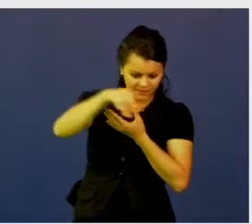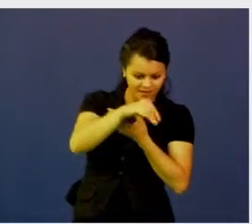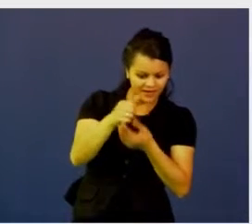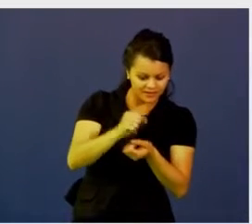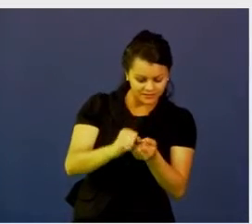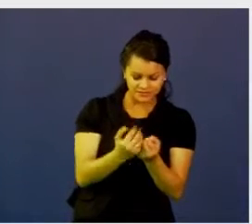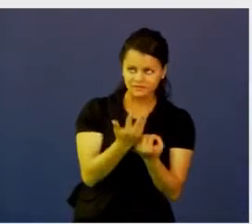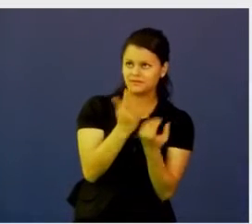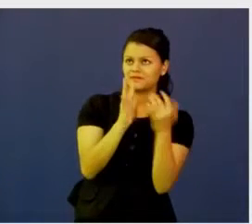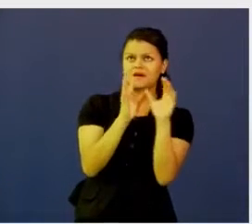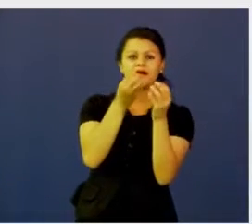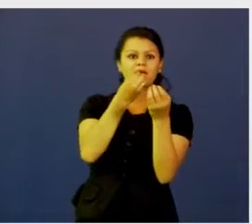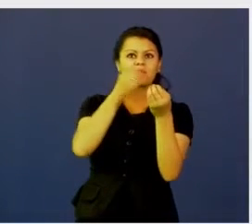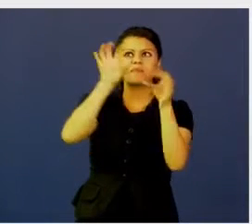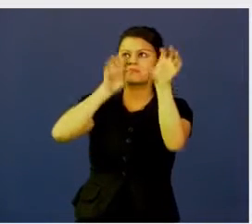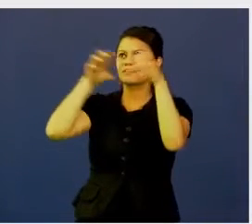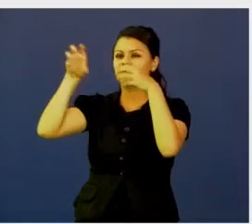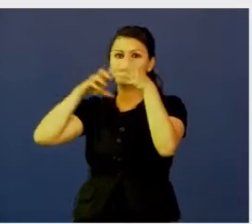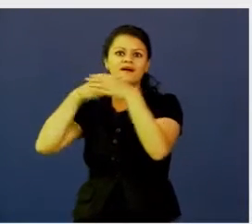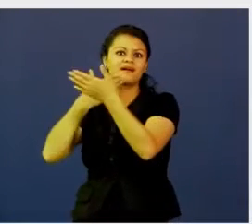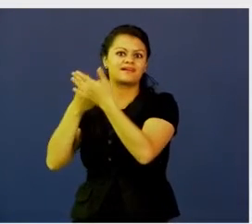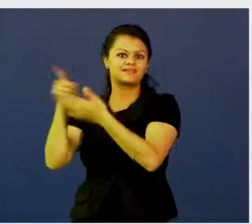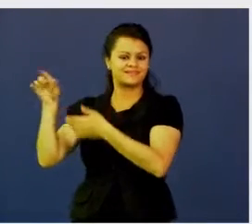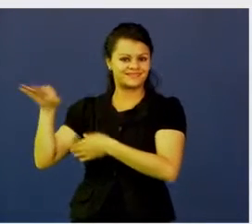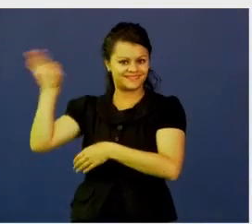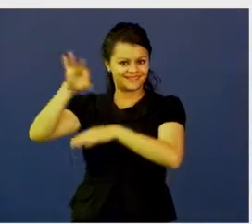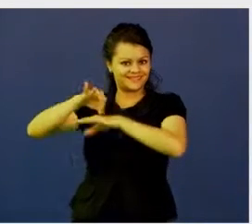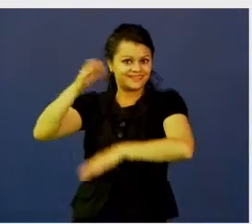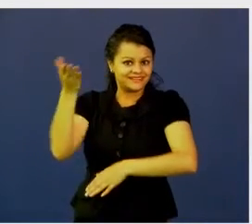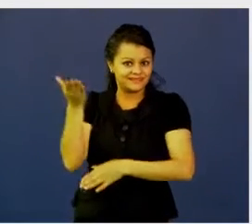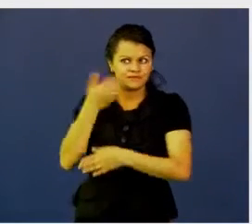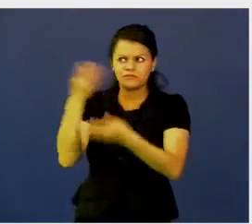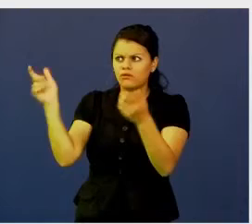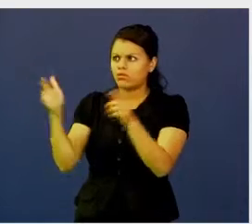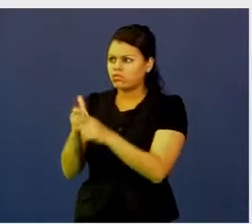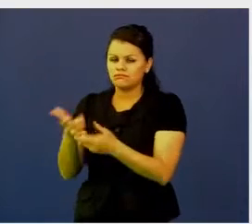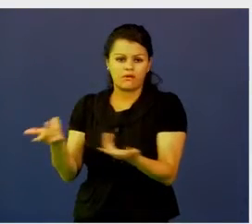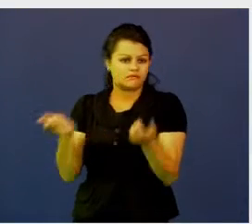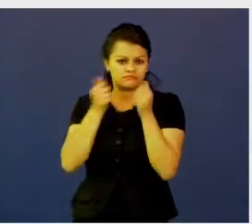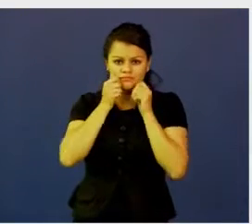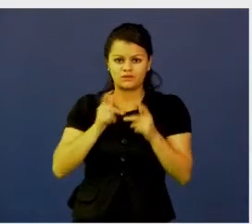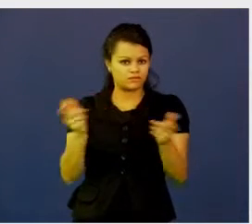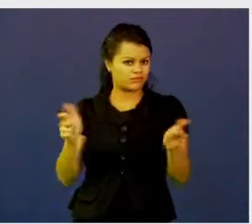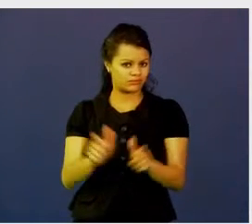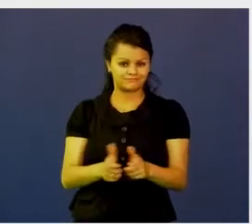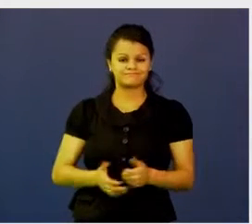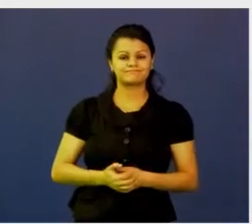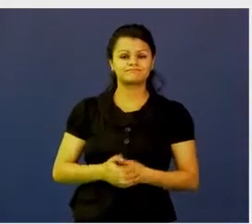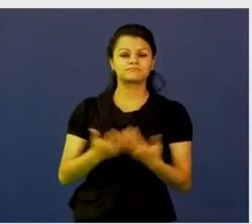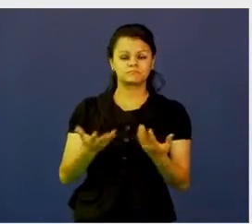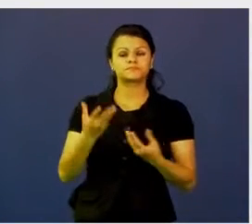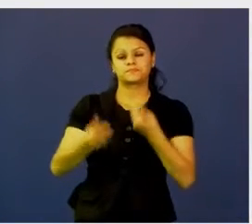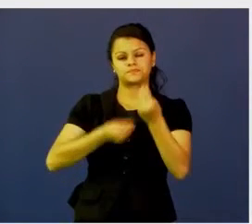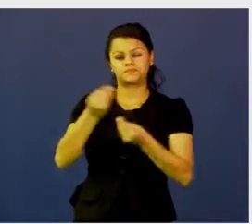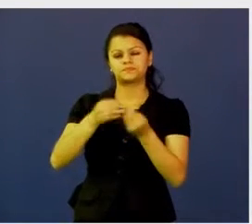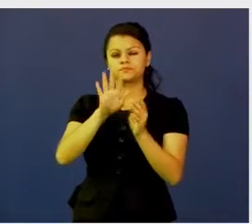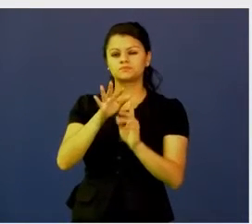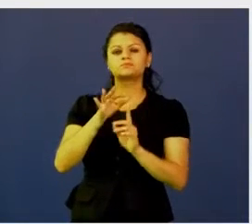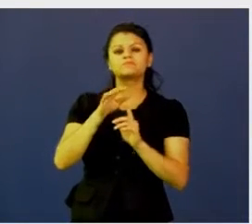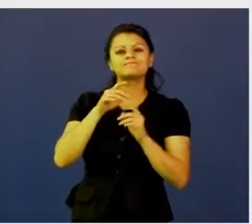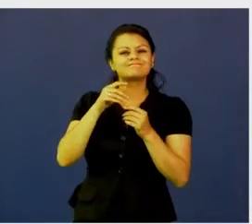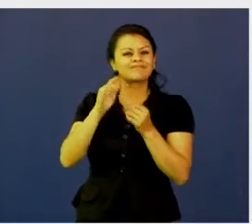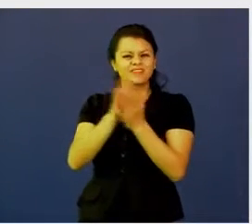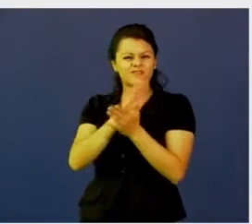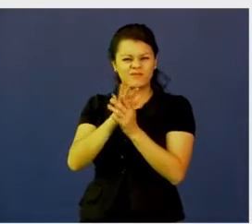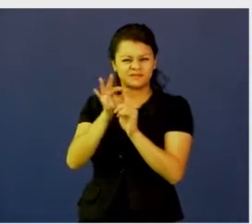un apiario y se están haciendo apiarios a nivel mundial que toman información de estos apiarios y van a